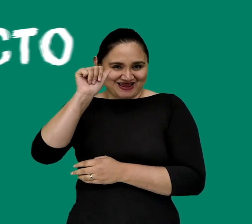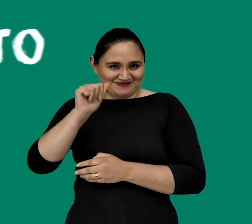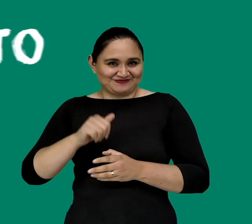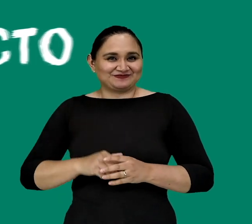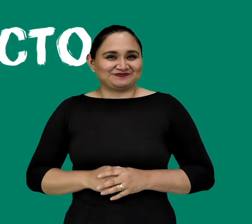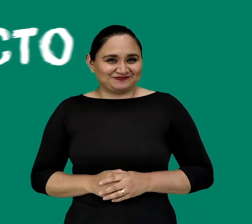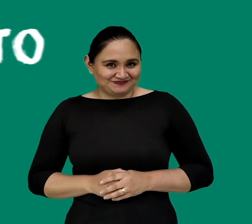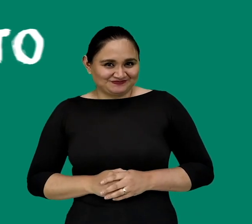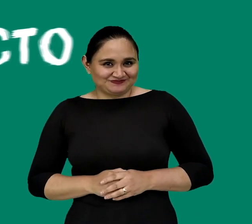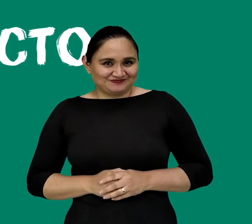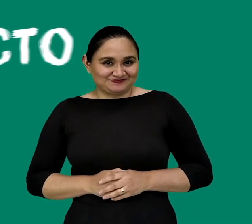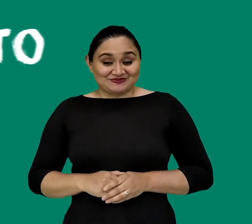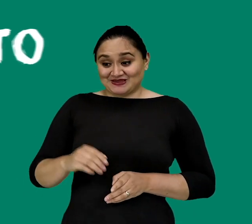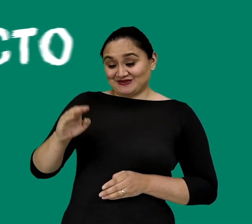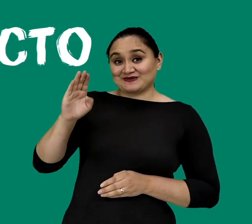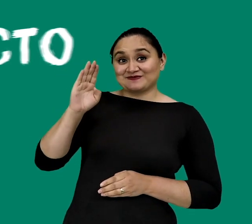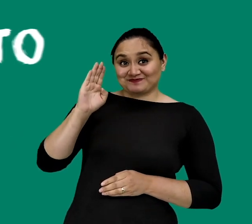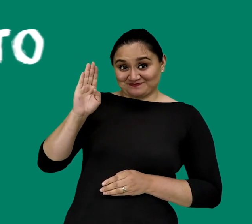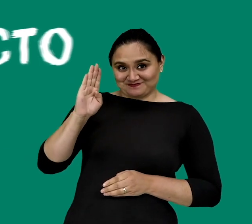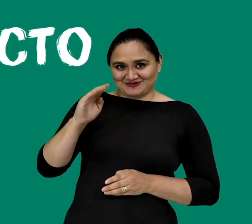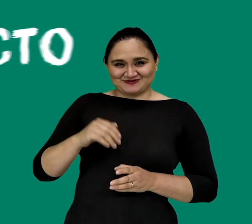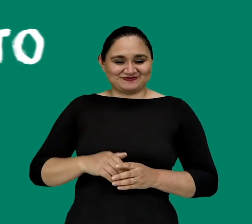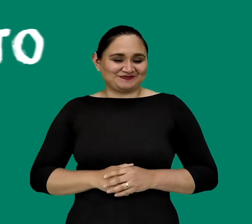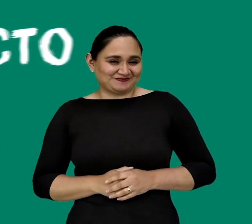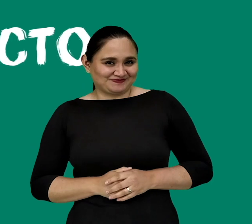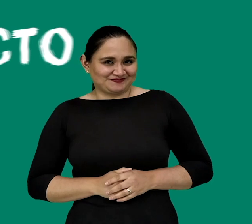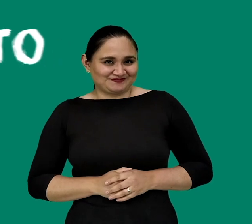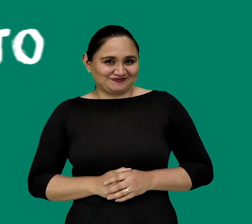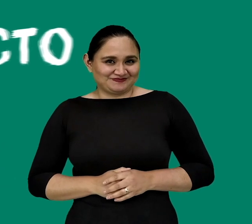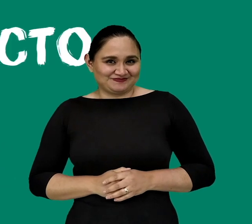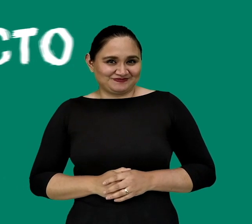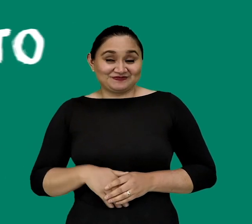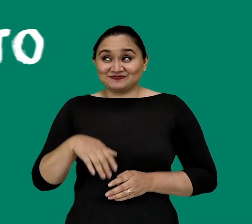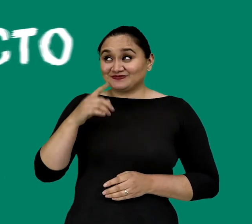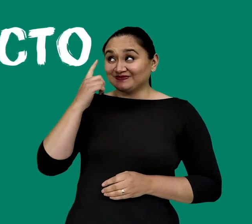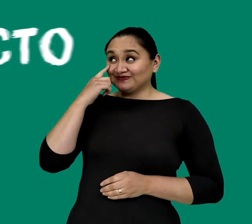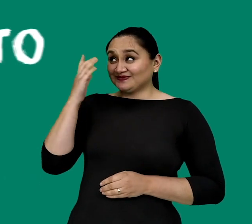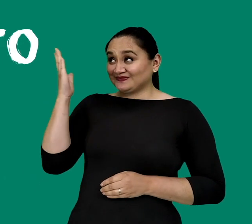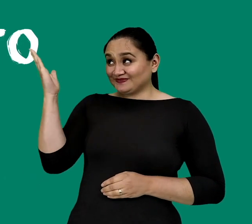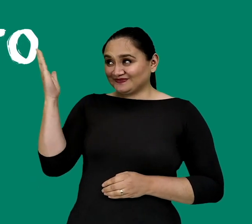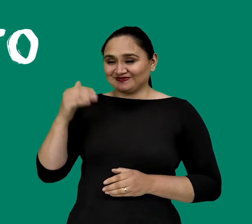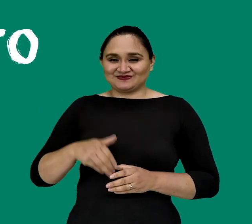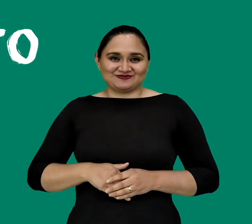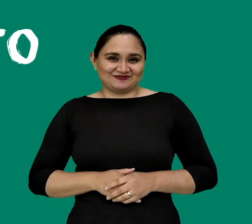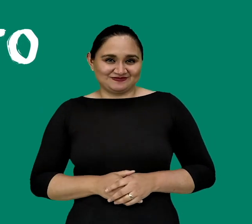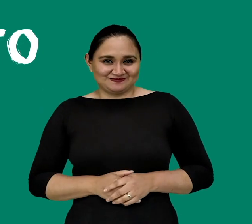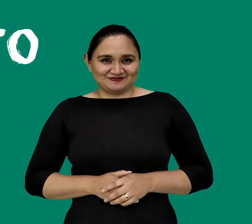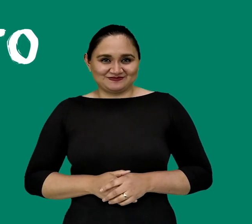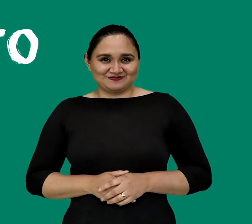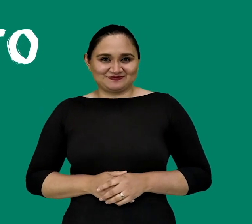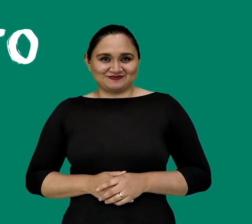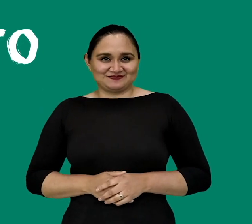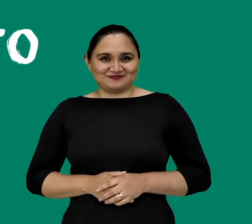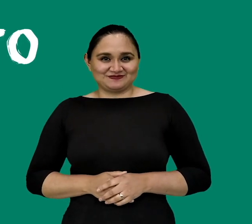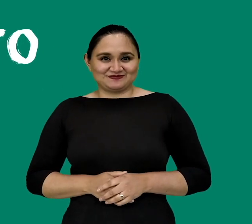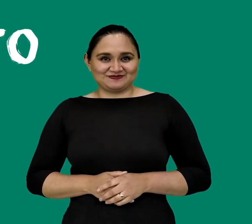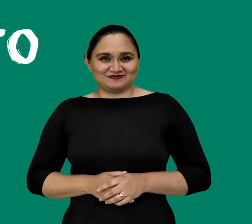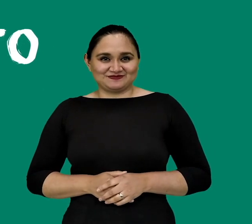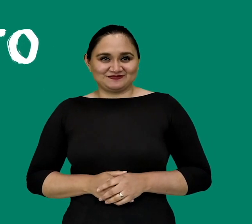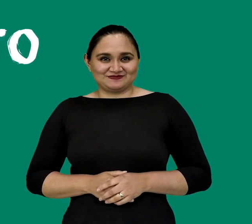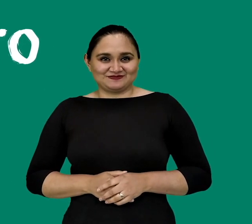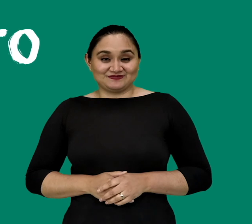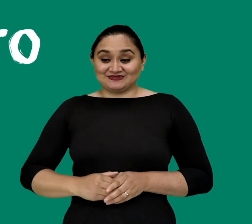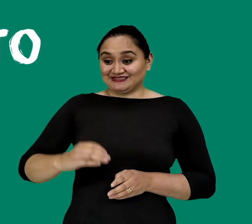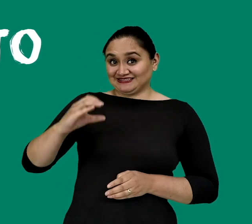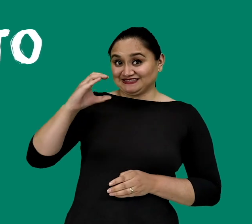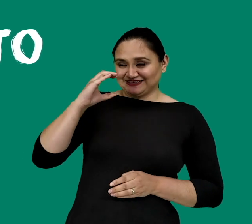acuático Ecosistema terrestre Ecosistema mixto Opción B Ecosistema diósfera Ecosistema